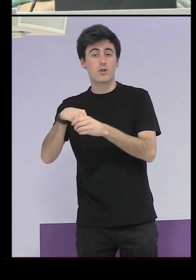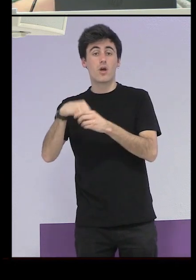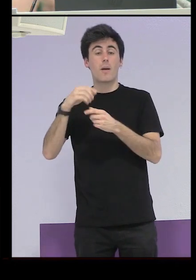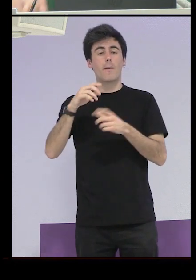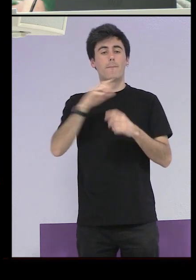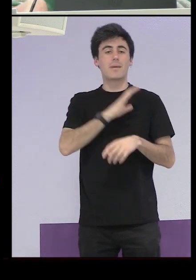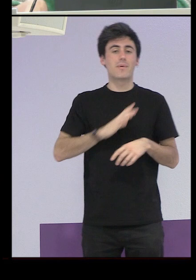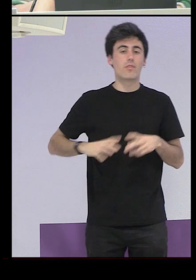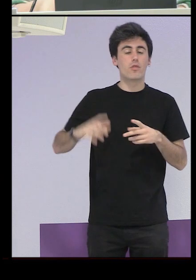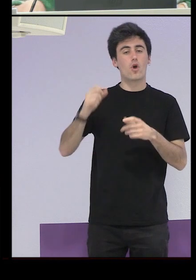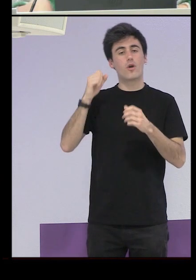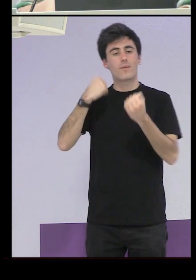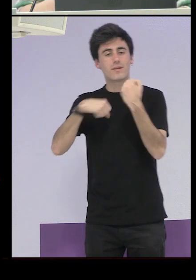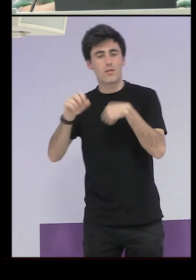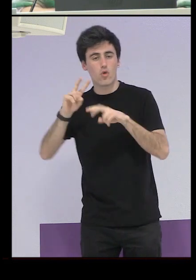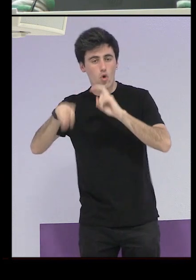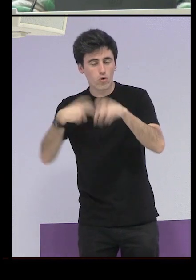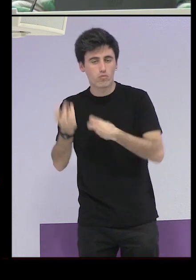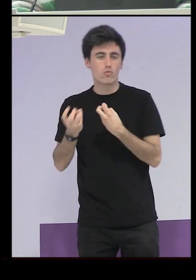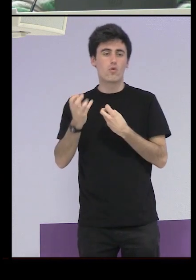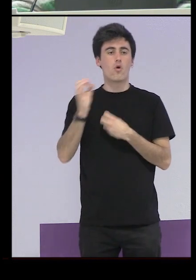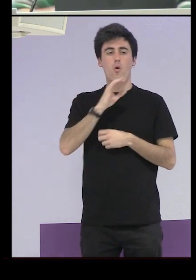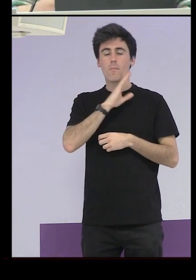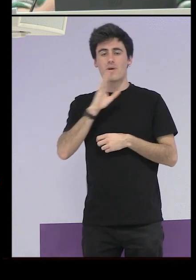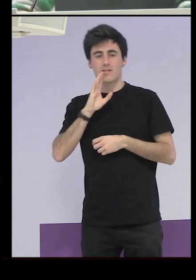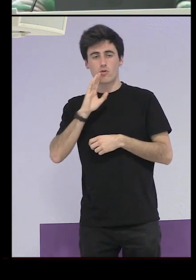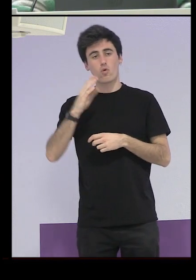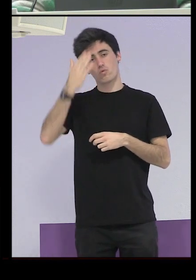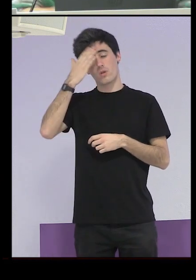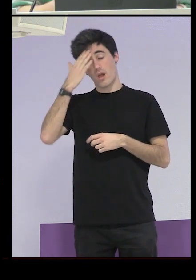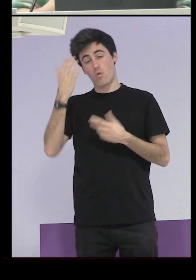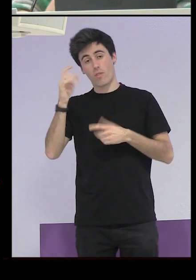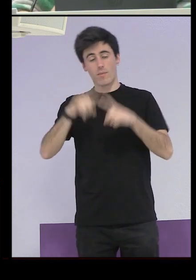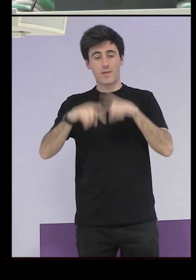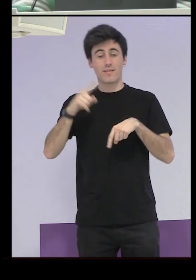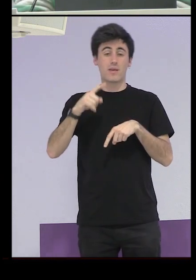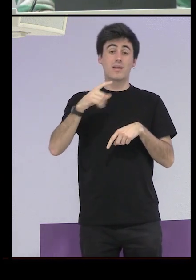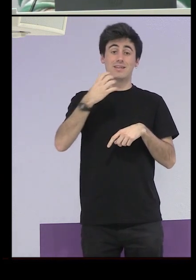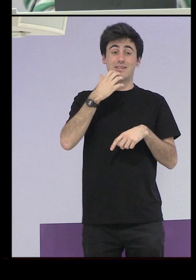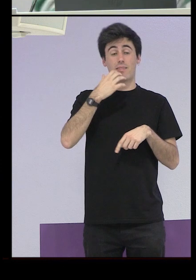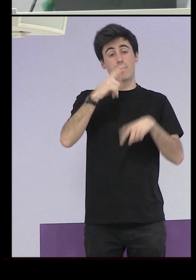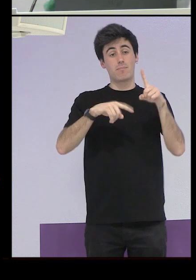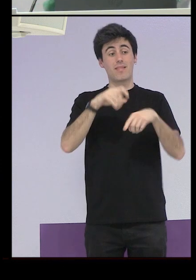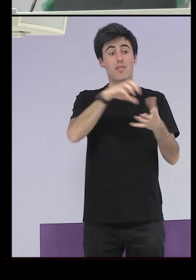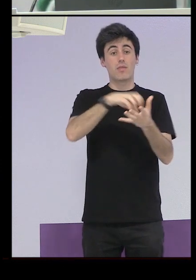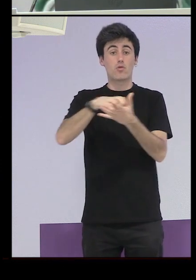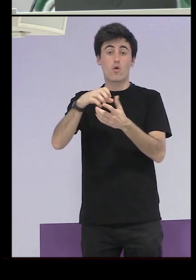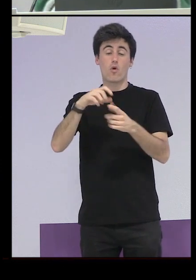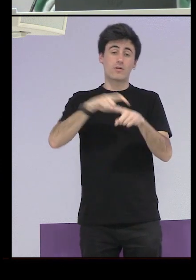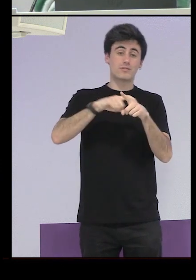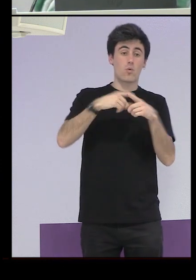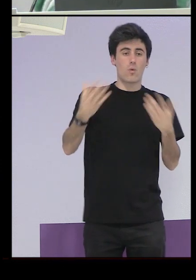rehabilitación centros maternales o de vigilancia de tutelar y en cada uno de ellos funcionaban de diferentes maneras